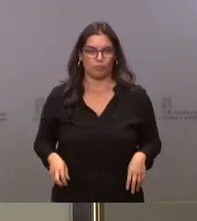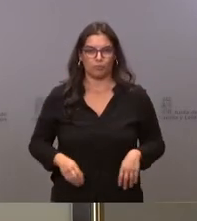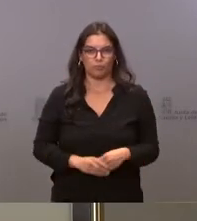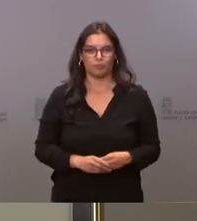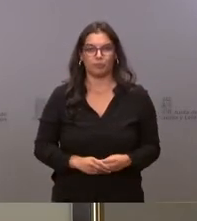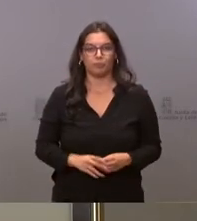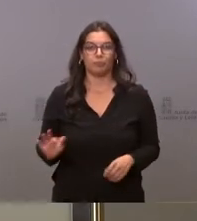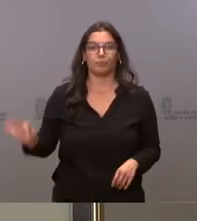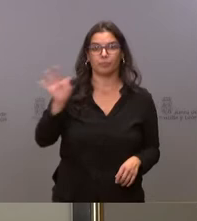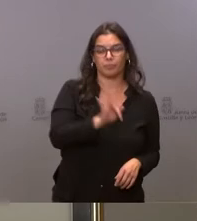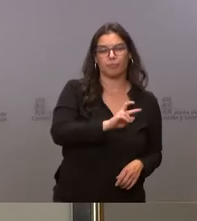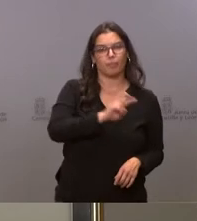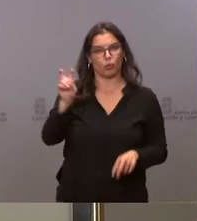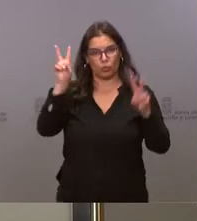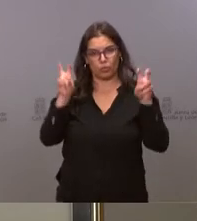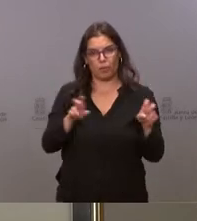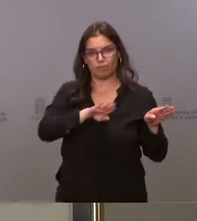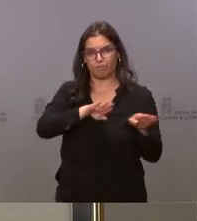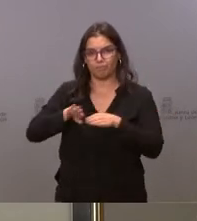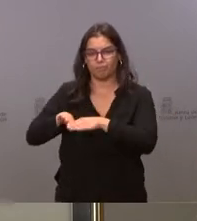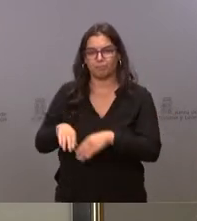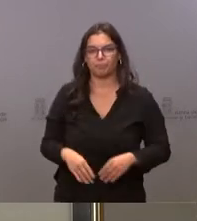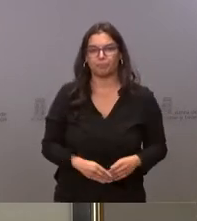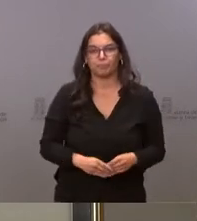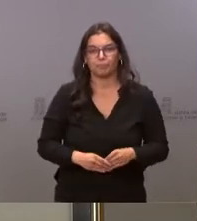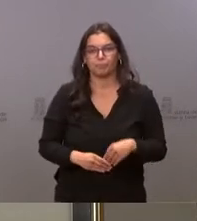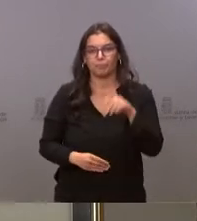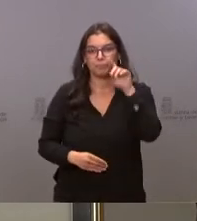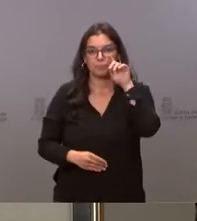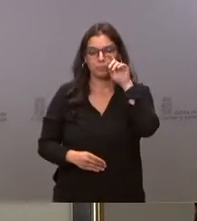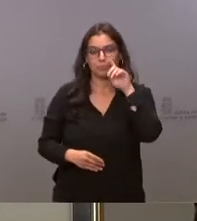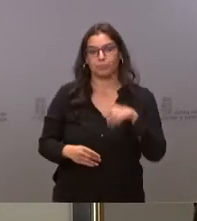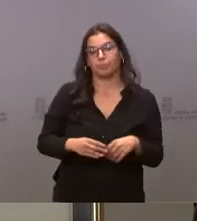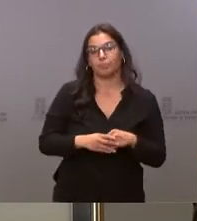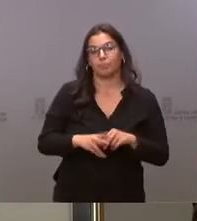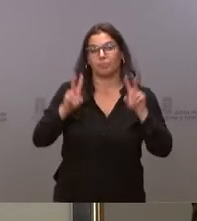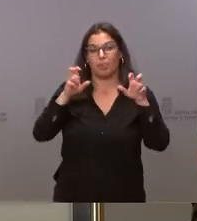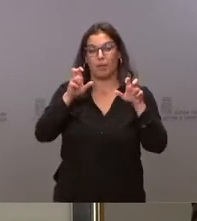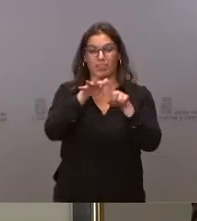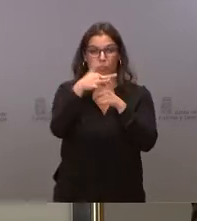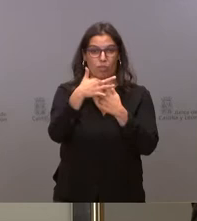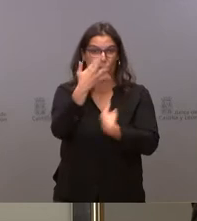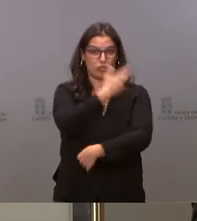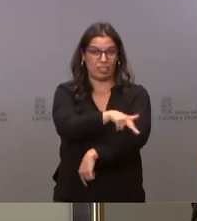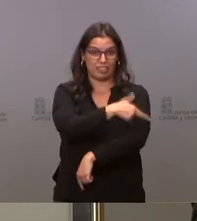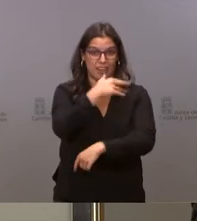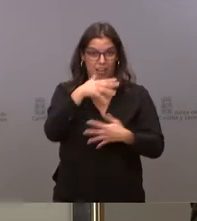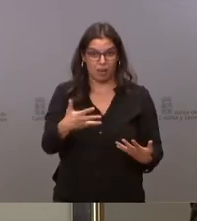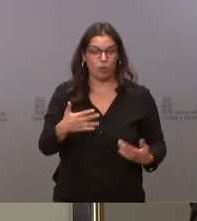En otro orden de cosas y repasando la actualidad sanitaria de la comunidad,